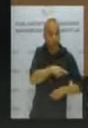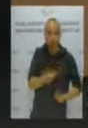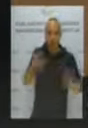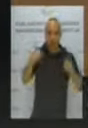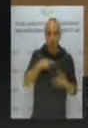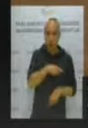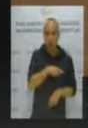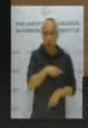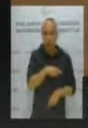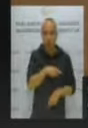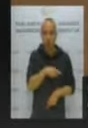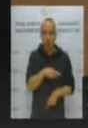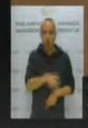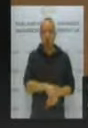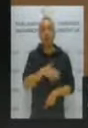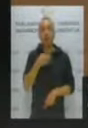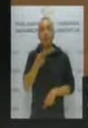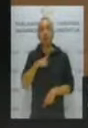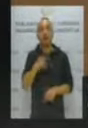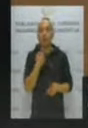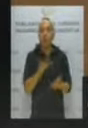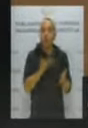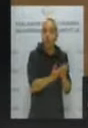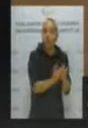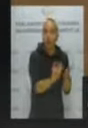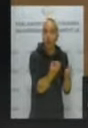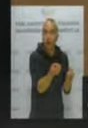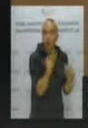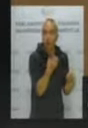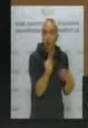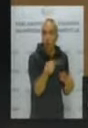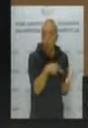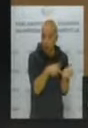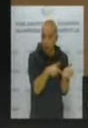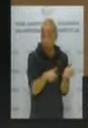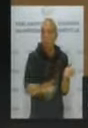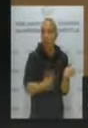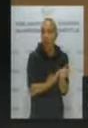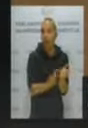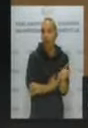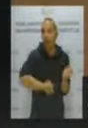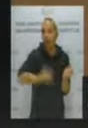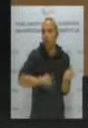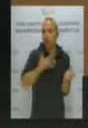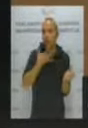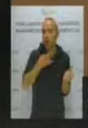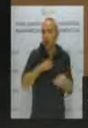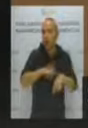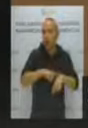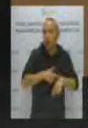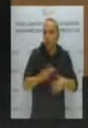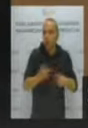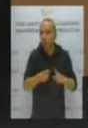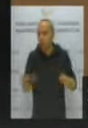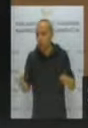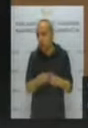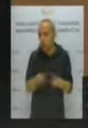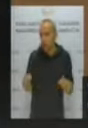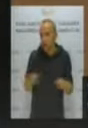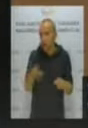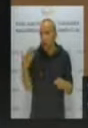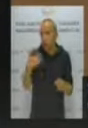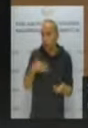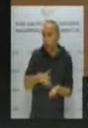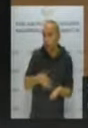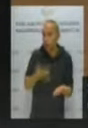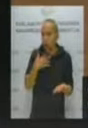Y además, le hemos solicitado una información que será entonces la que acredite cuándo y durante qué tiempo y cuánto tiempo, con